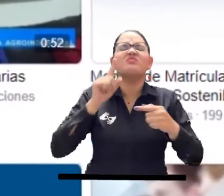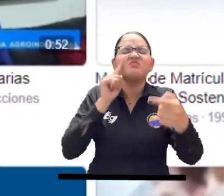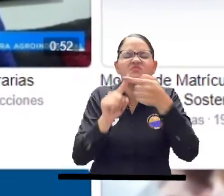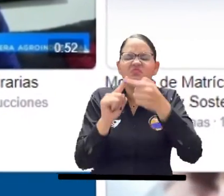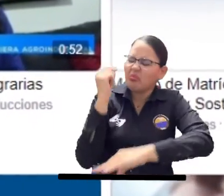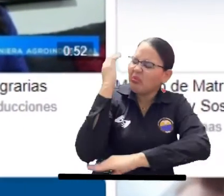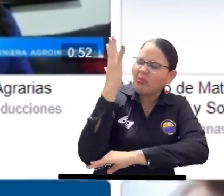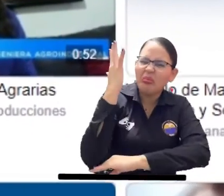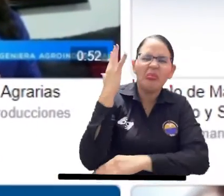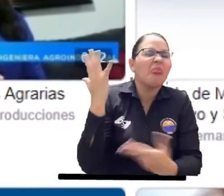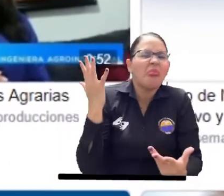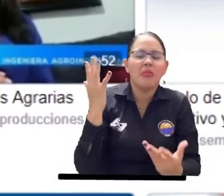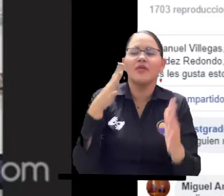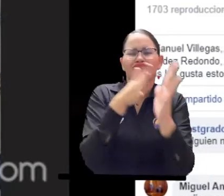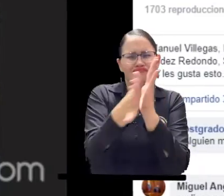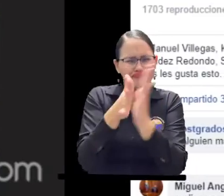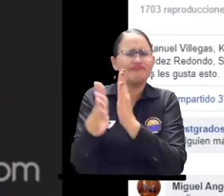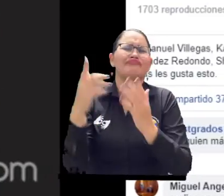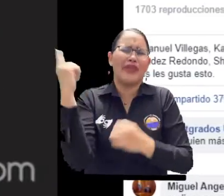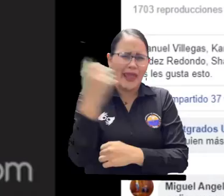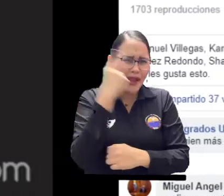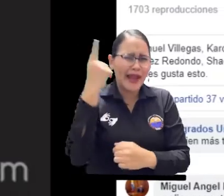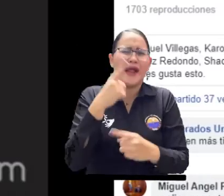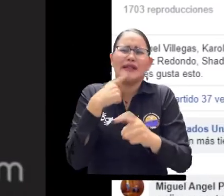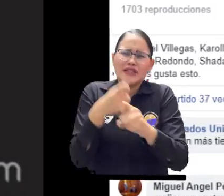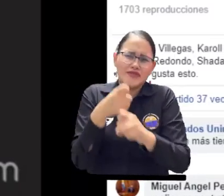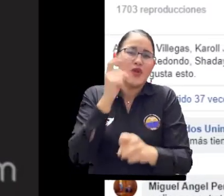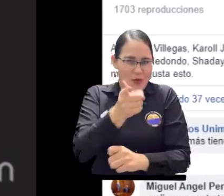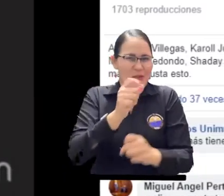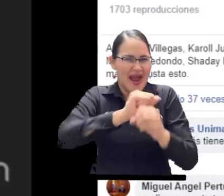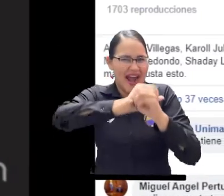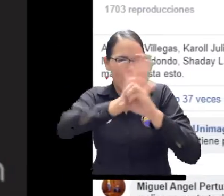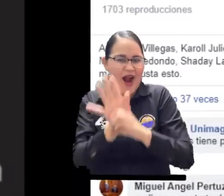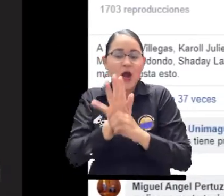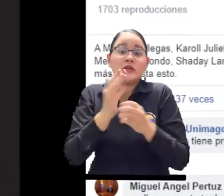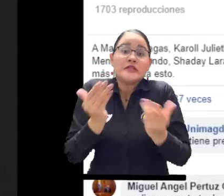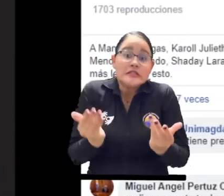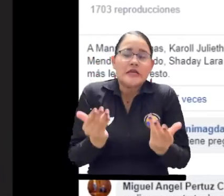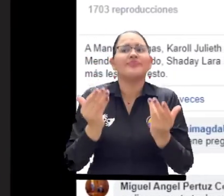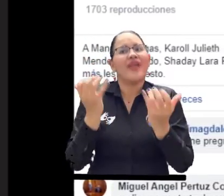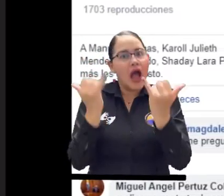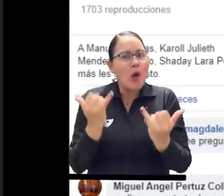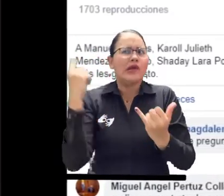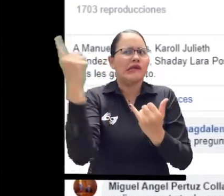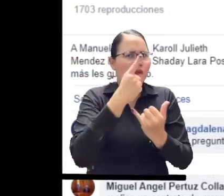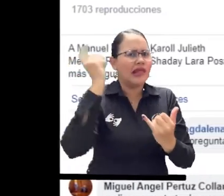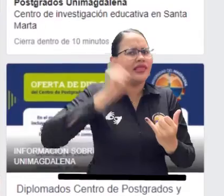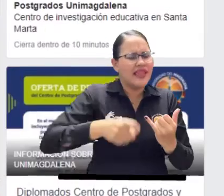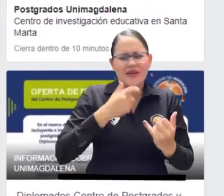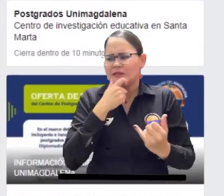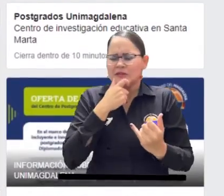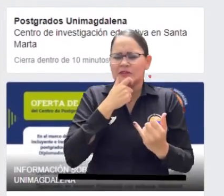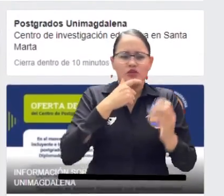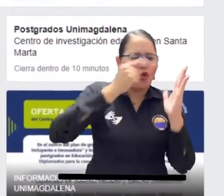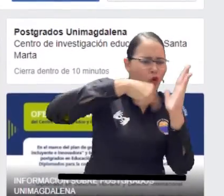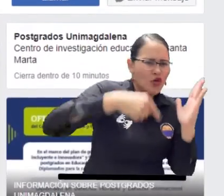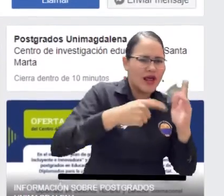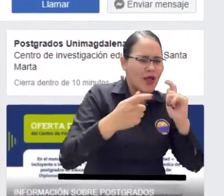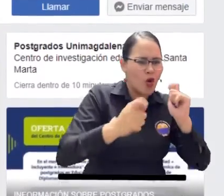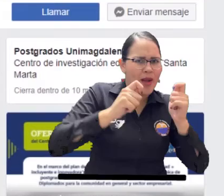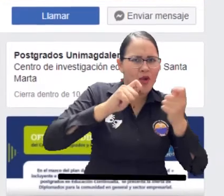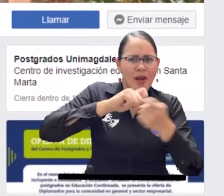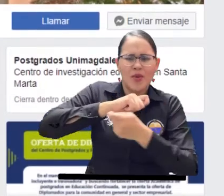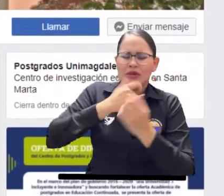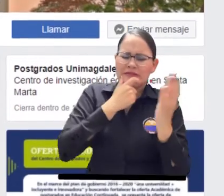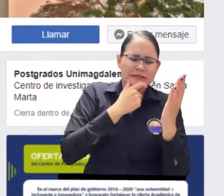análisis sobre la manera como la situación de pandemia por COVID-19 ha originado una serie de cambios y ha afectado las relaciones contractuales